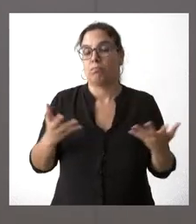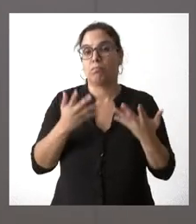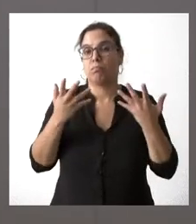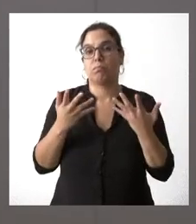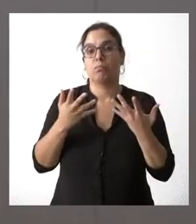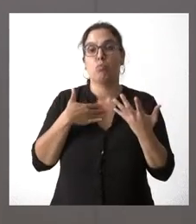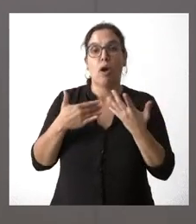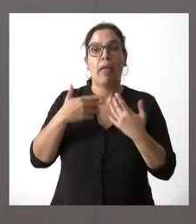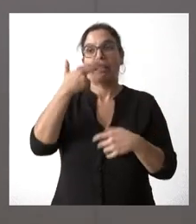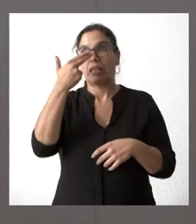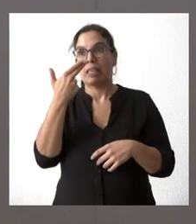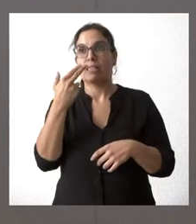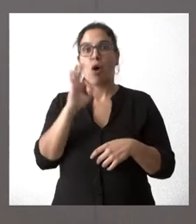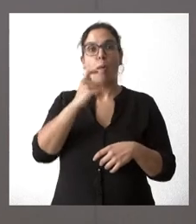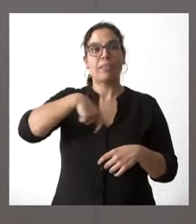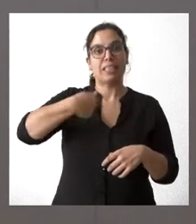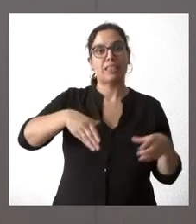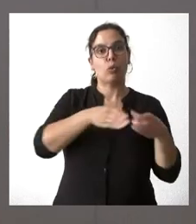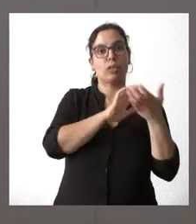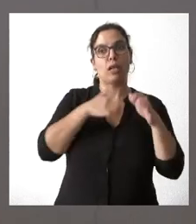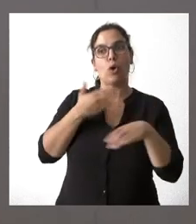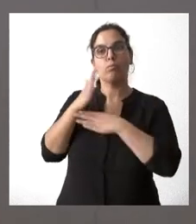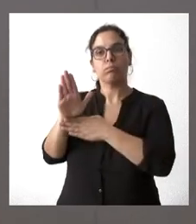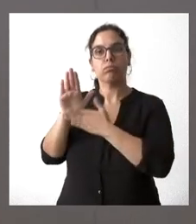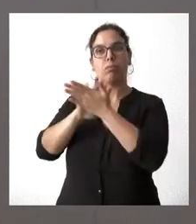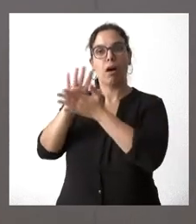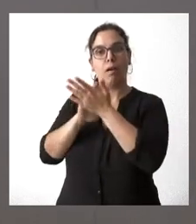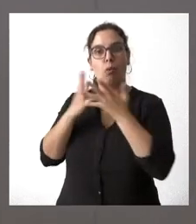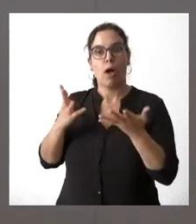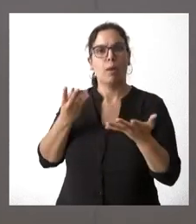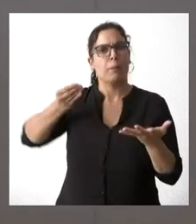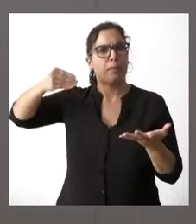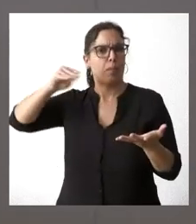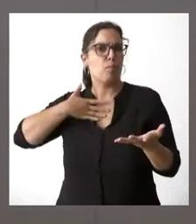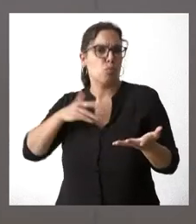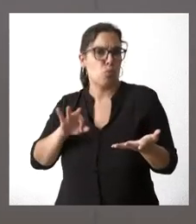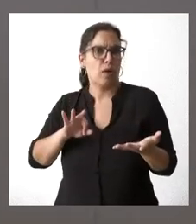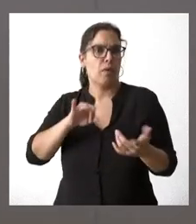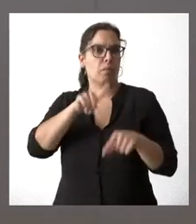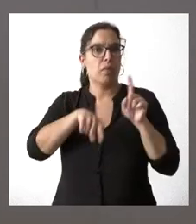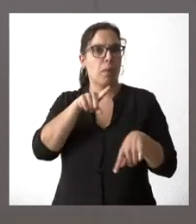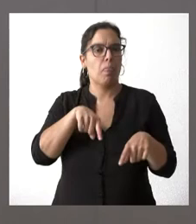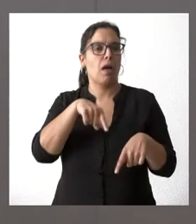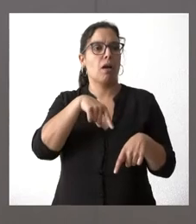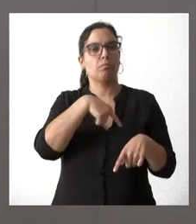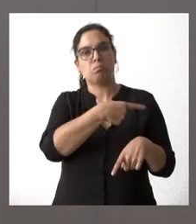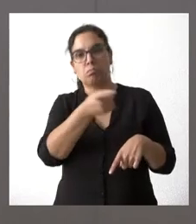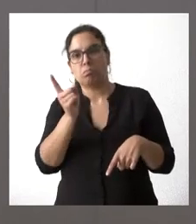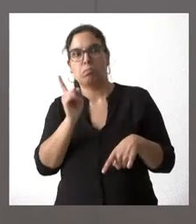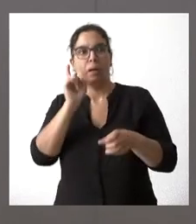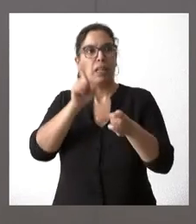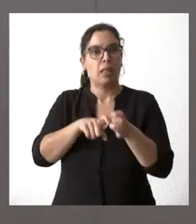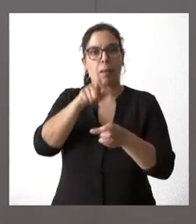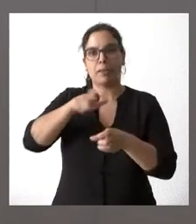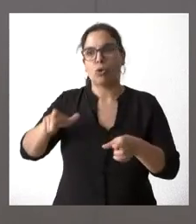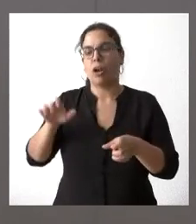ser objeto de interés o pueda plantear el presidente de la Junta de Castilla y León, sin perjuicio de que alguno más pueda plantearse por alguno de los miembros que asistan a estas reuniones,